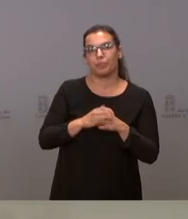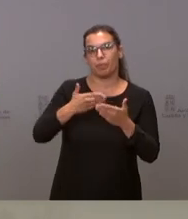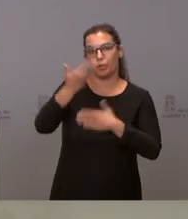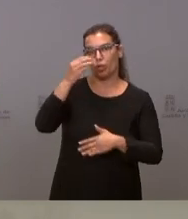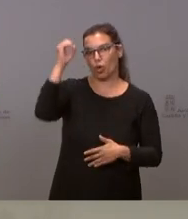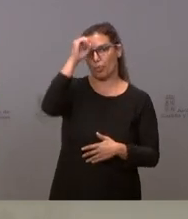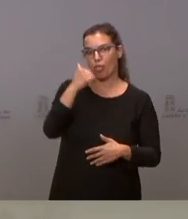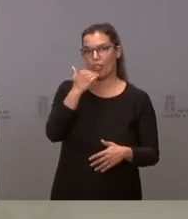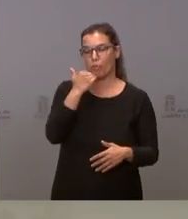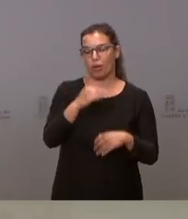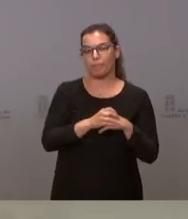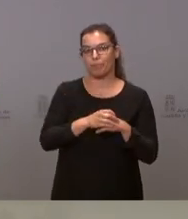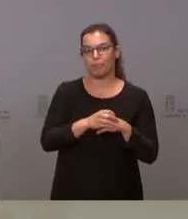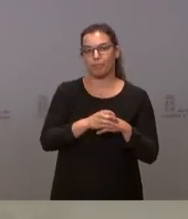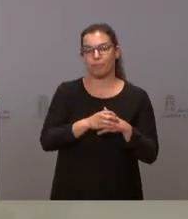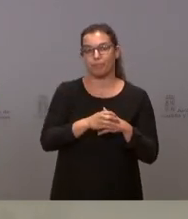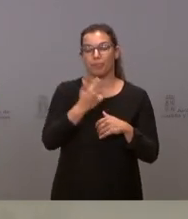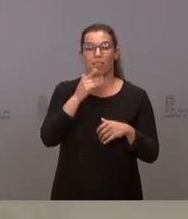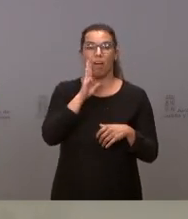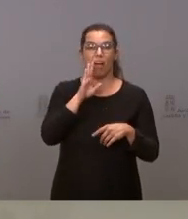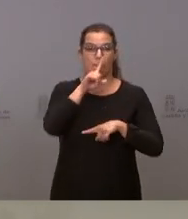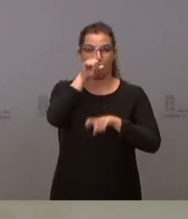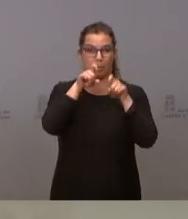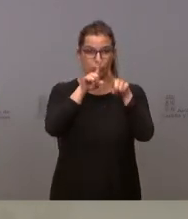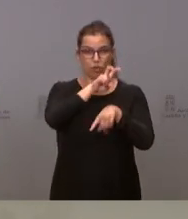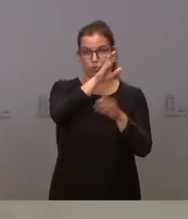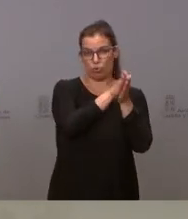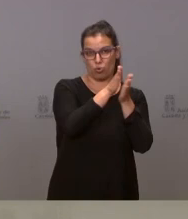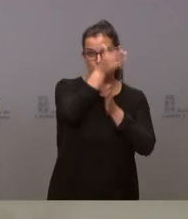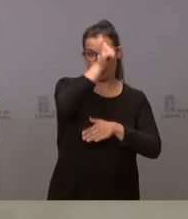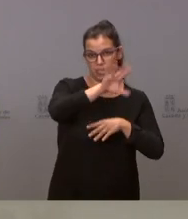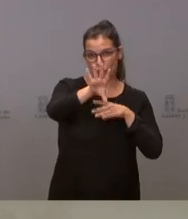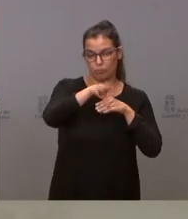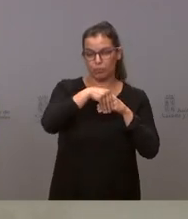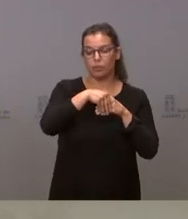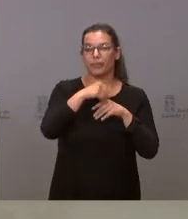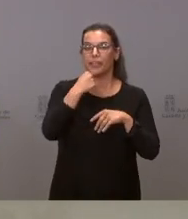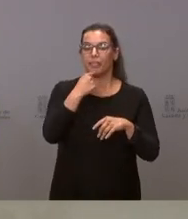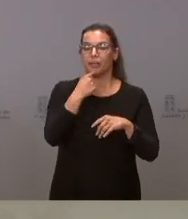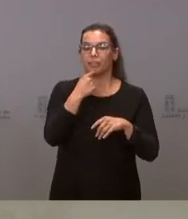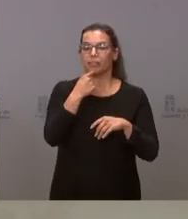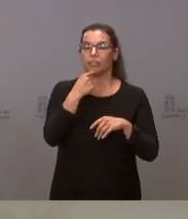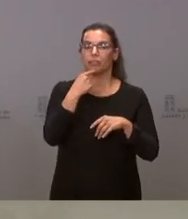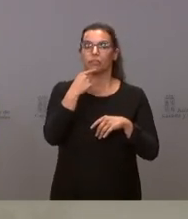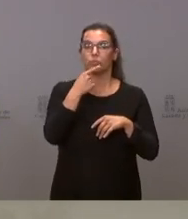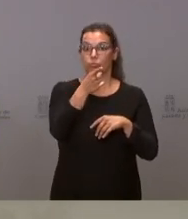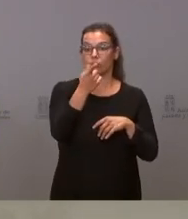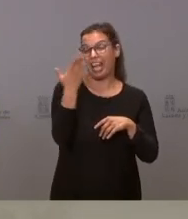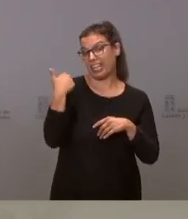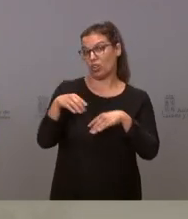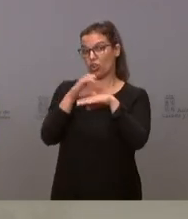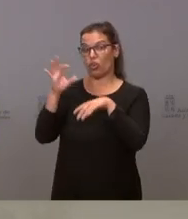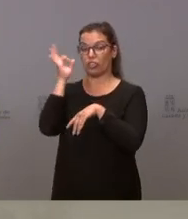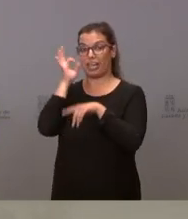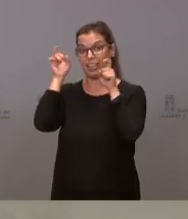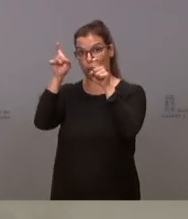Zamora que al hilo de la pregunta que hacía otro compañero pregunta si confía como dijo ayer la consejera de